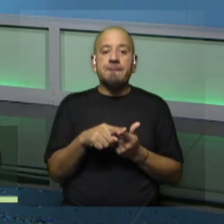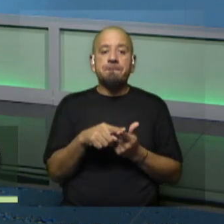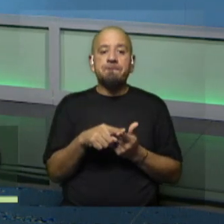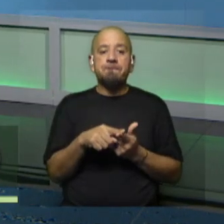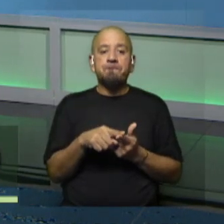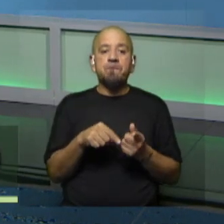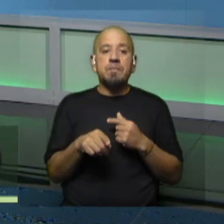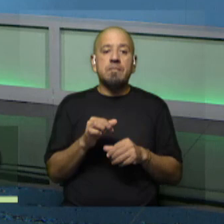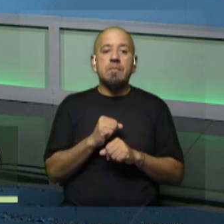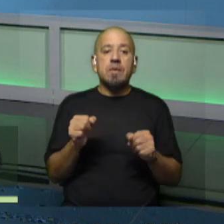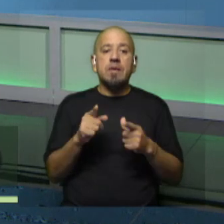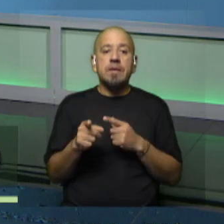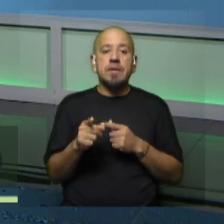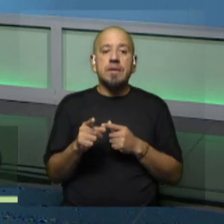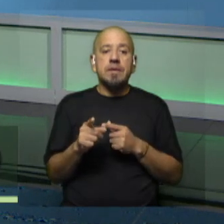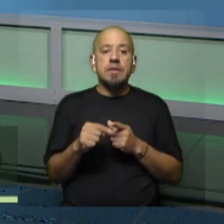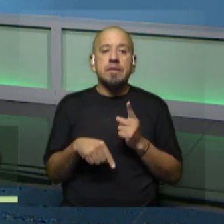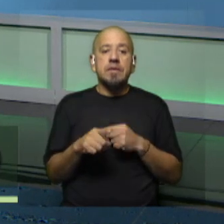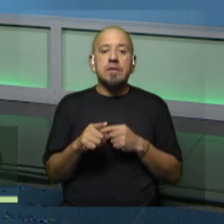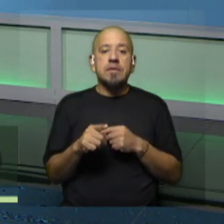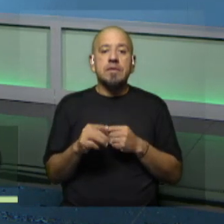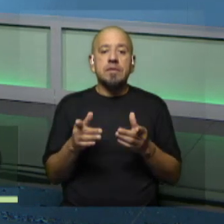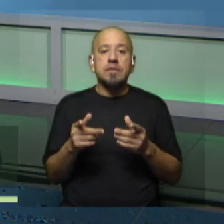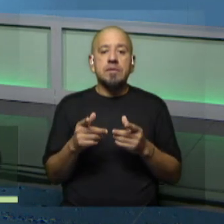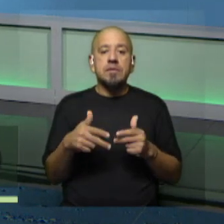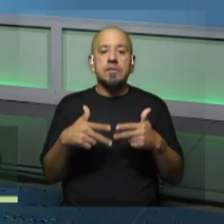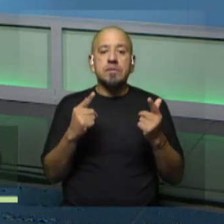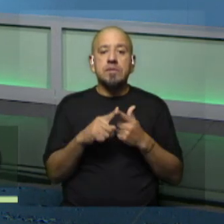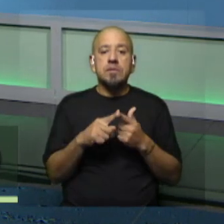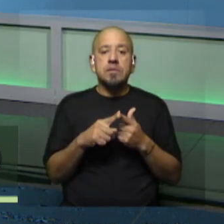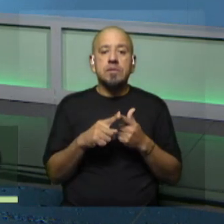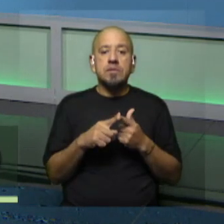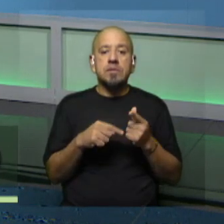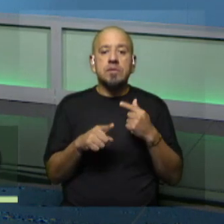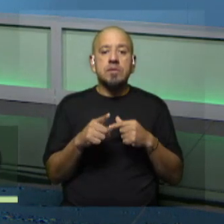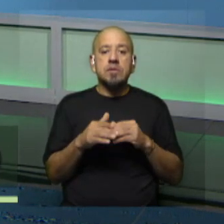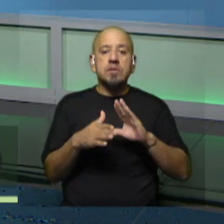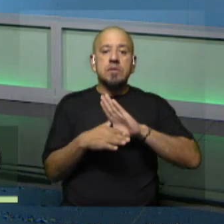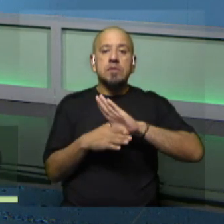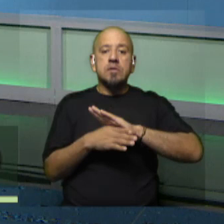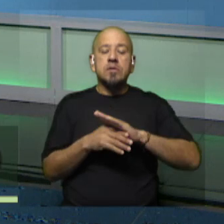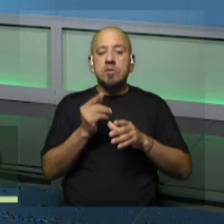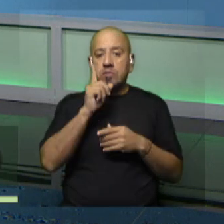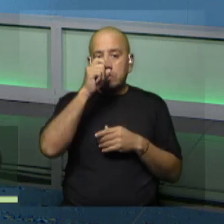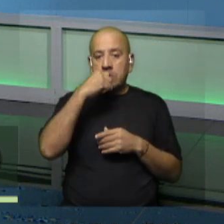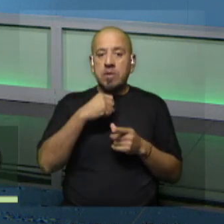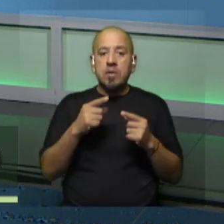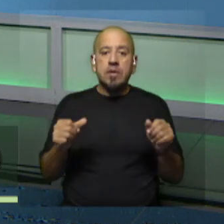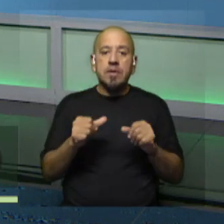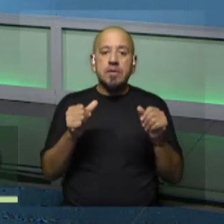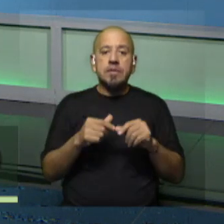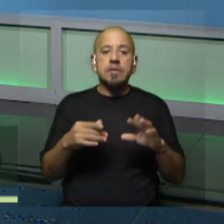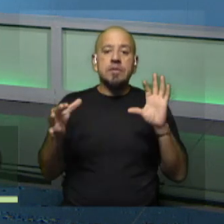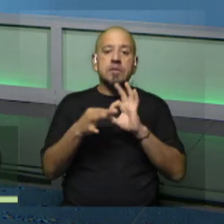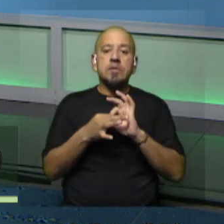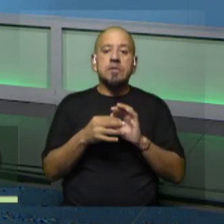centro puedan llamar a esta central virtual que tiene el Ministerio de Desarrollo Social aquí en Montevideo y hacer la conexión